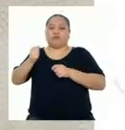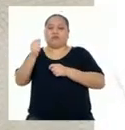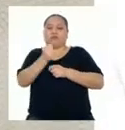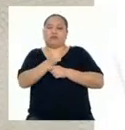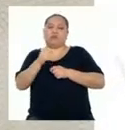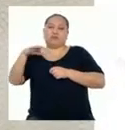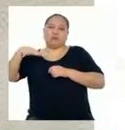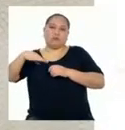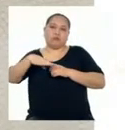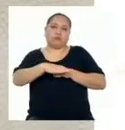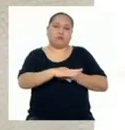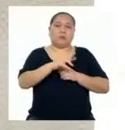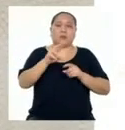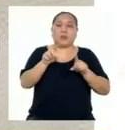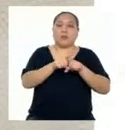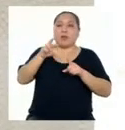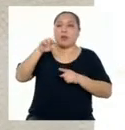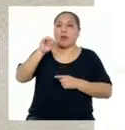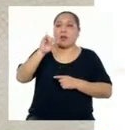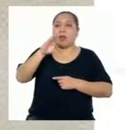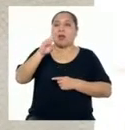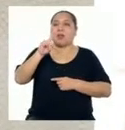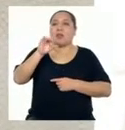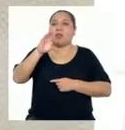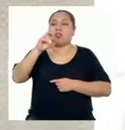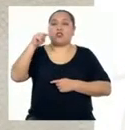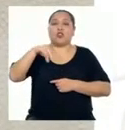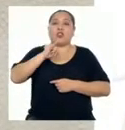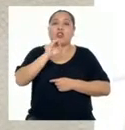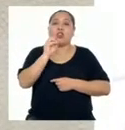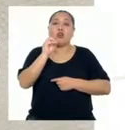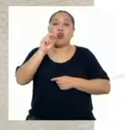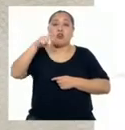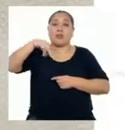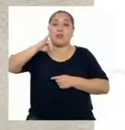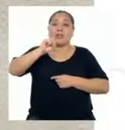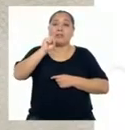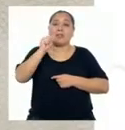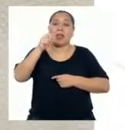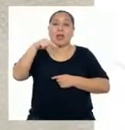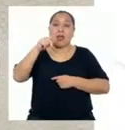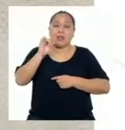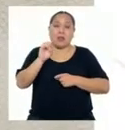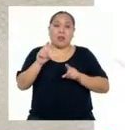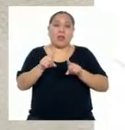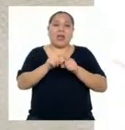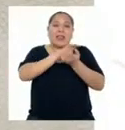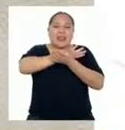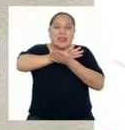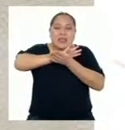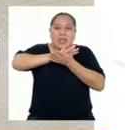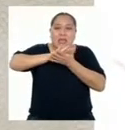radiación Ionizante Por ejemplo Que permite Estirilizar materiales Tan diversos Como alimentos Sangre O